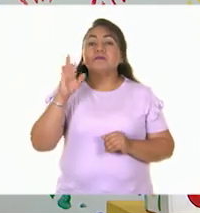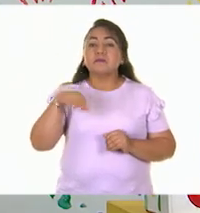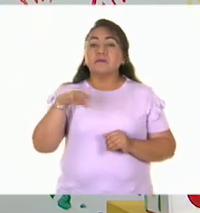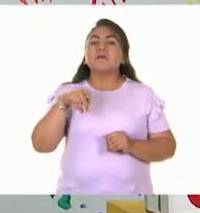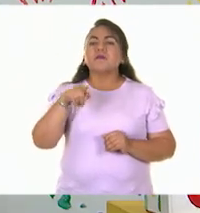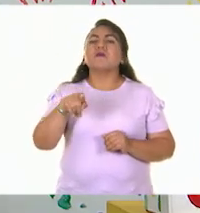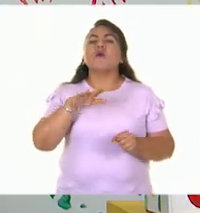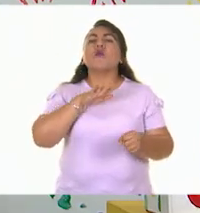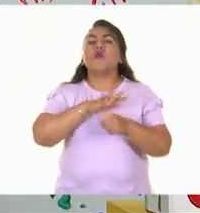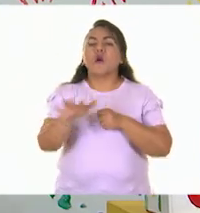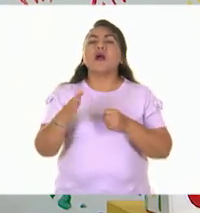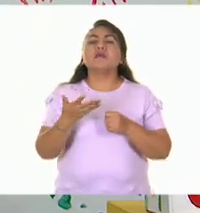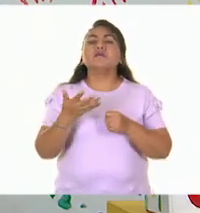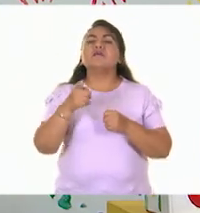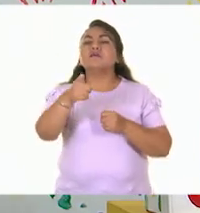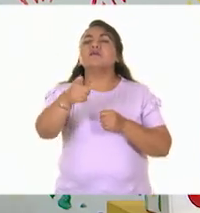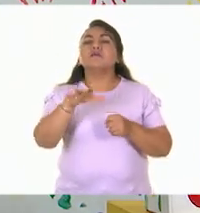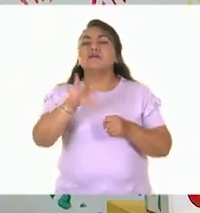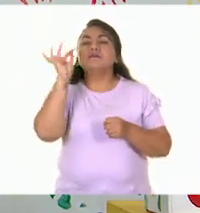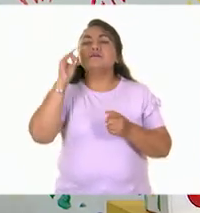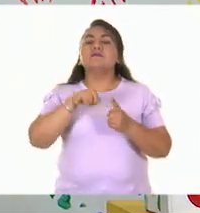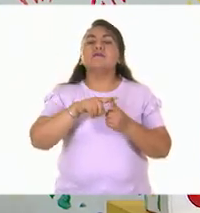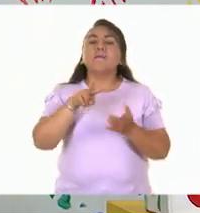de qué mancha se pondrían en casa?